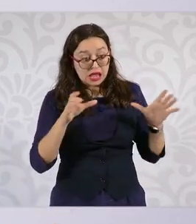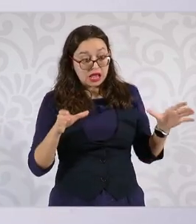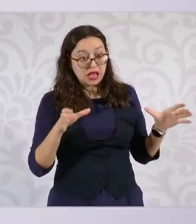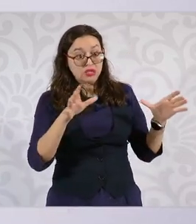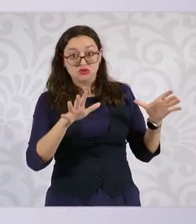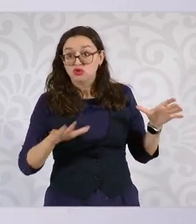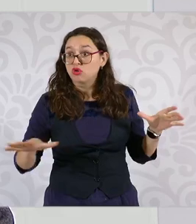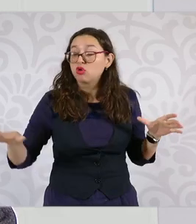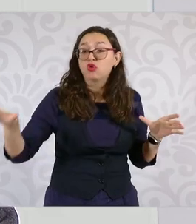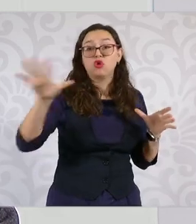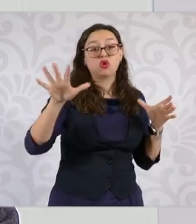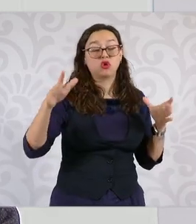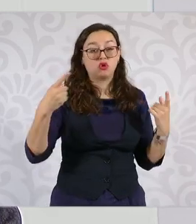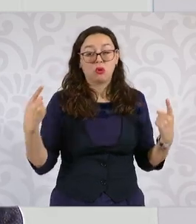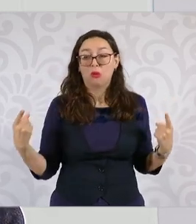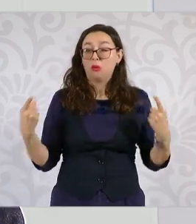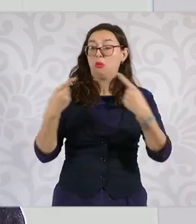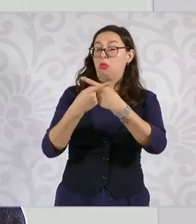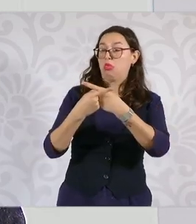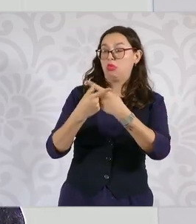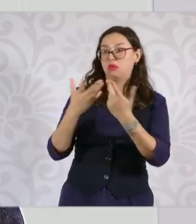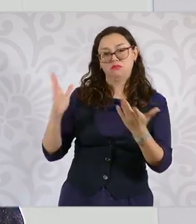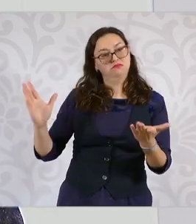están en todo caso en conflicto.